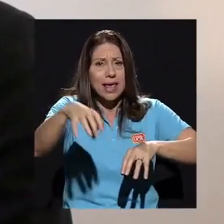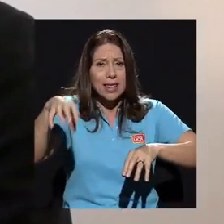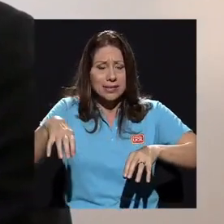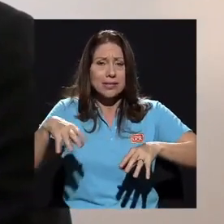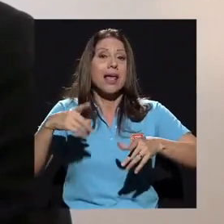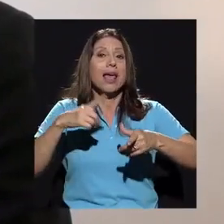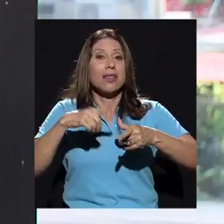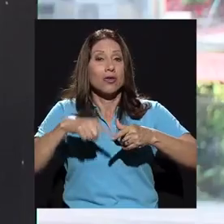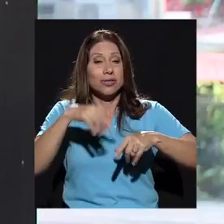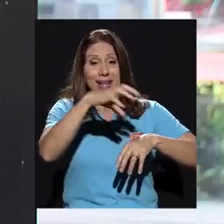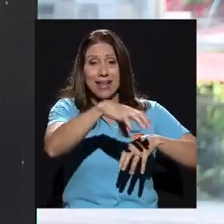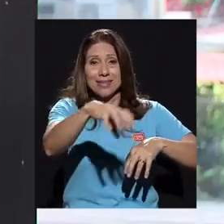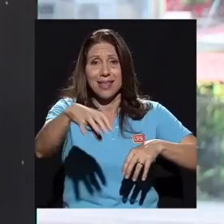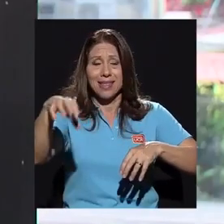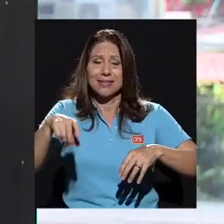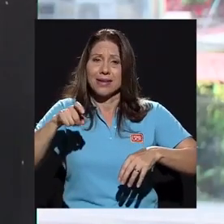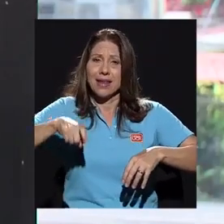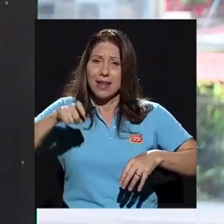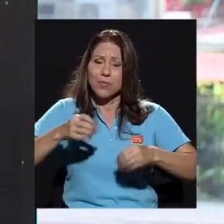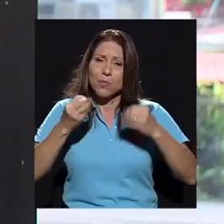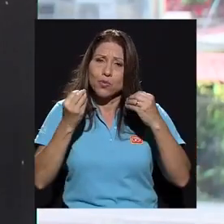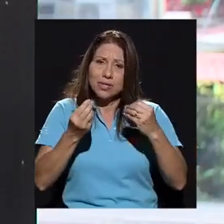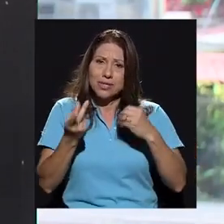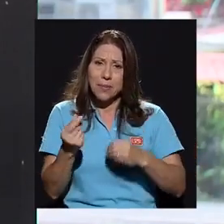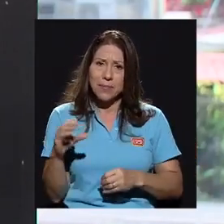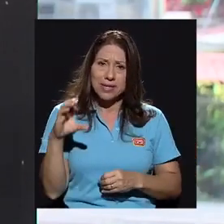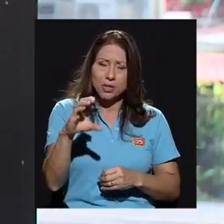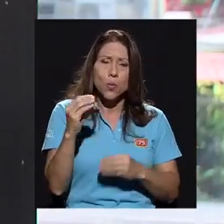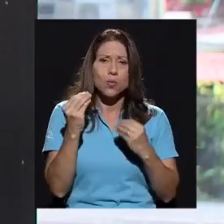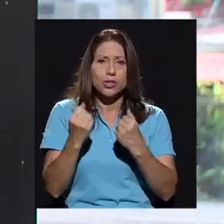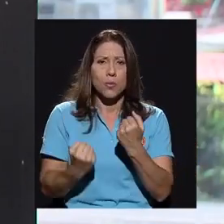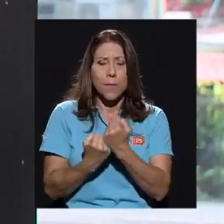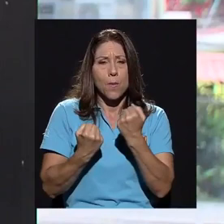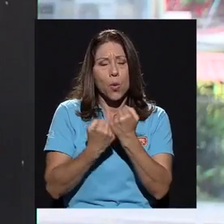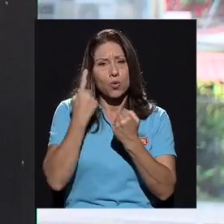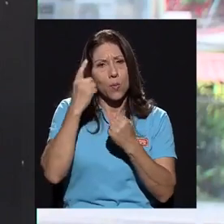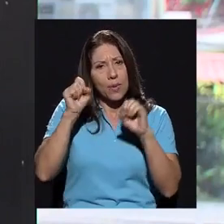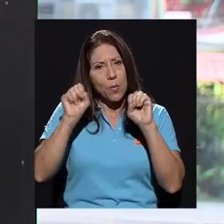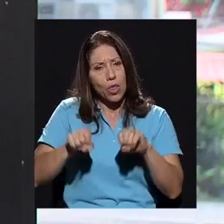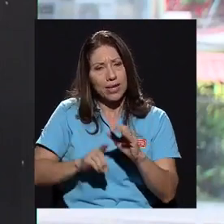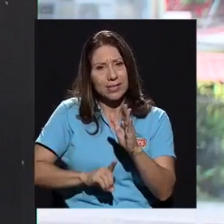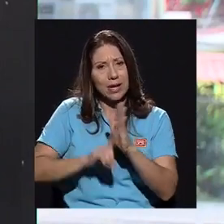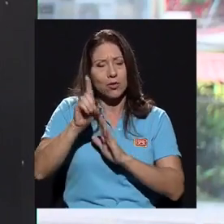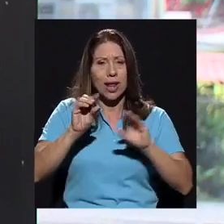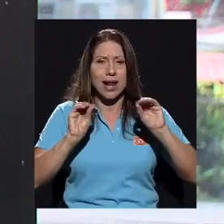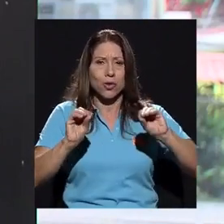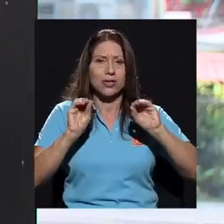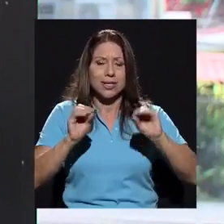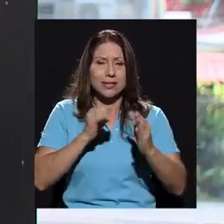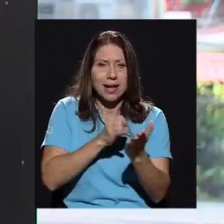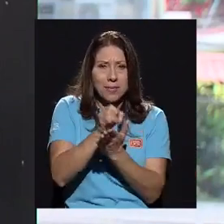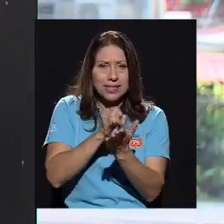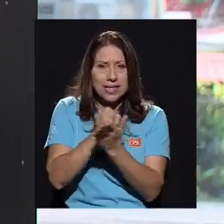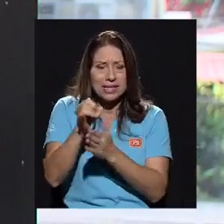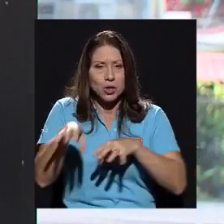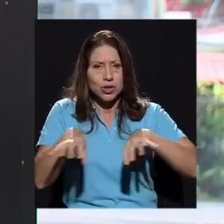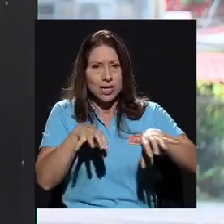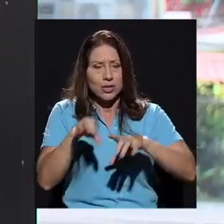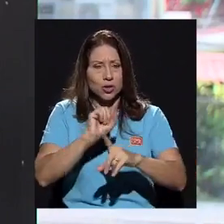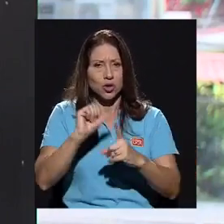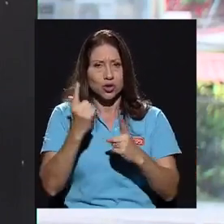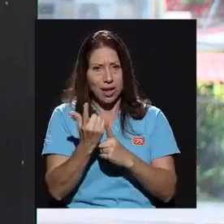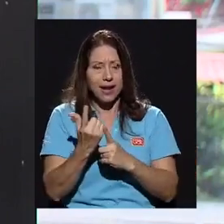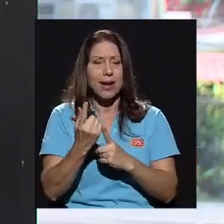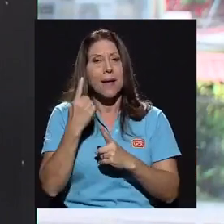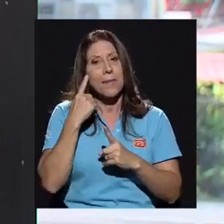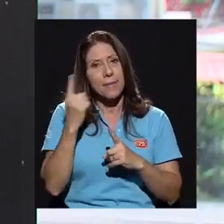Entonces, las sedes requieren muchísimo inversión, muchísimo apoyo para poder desarrollar lo que es la docencia, la investigación, la acción